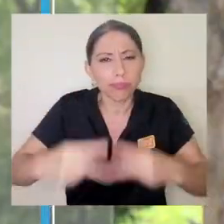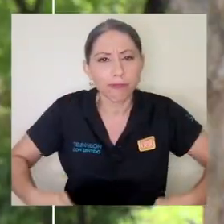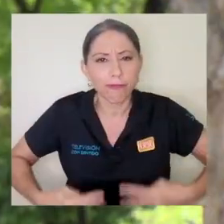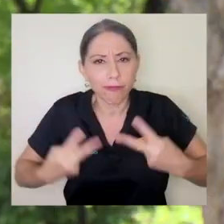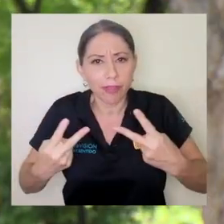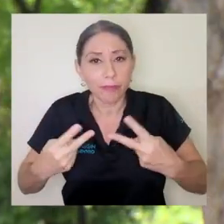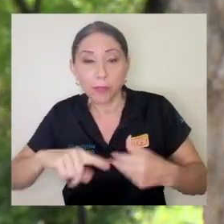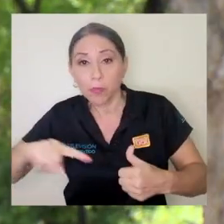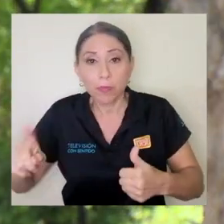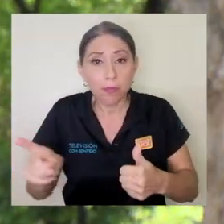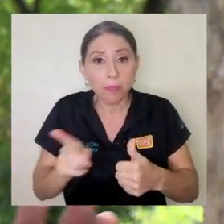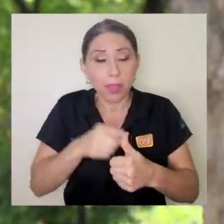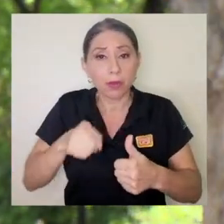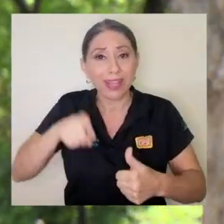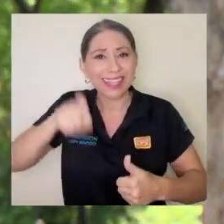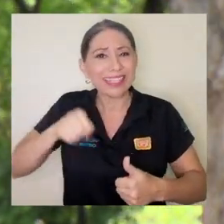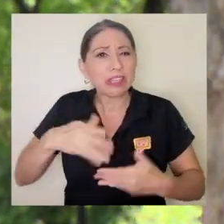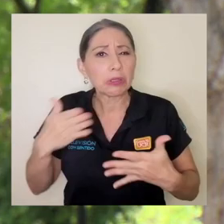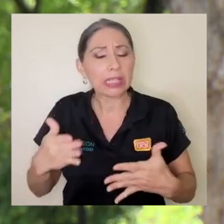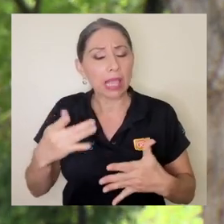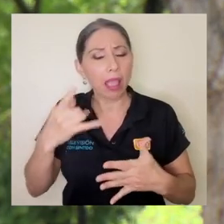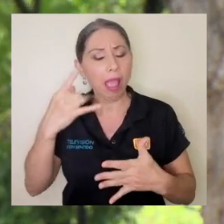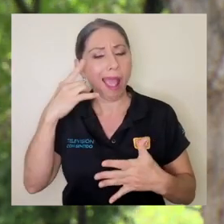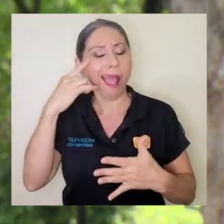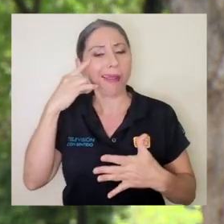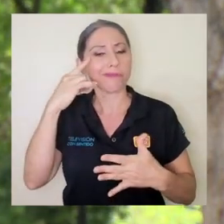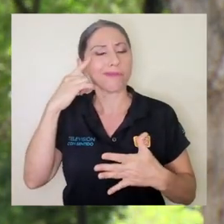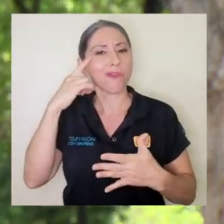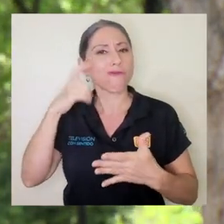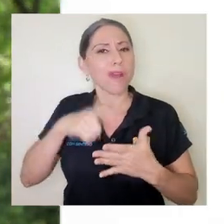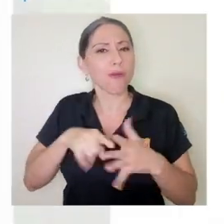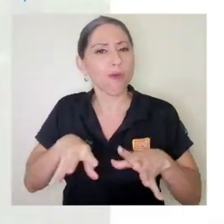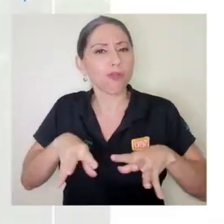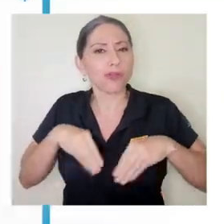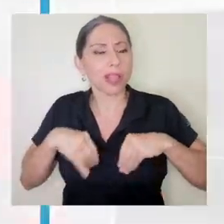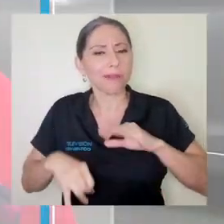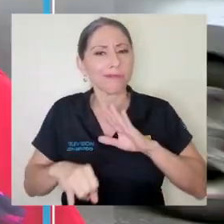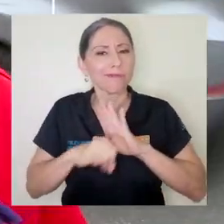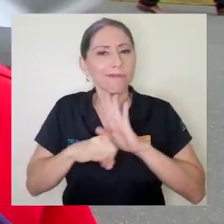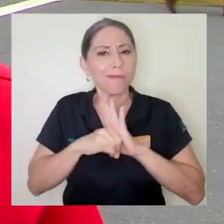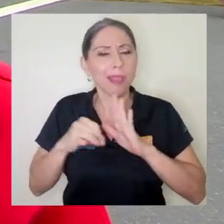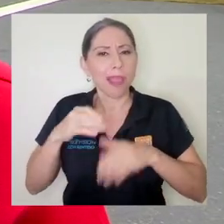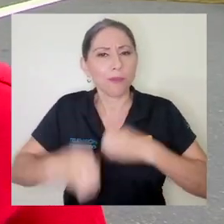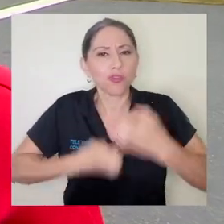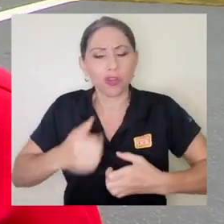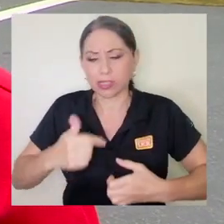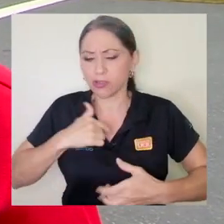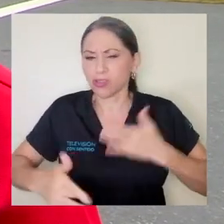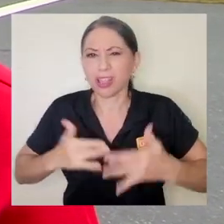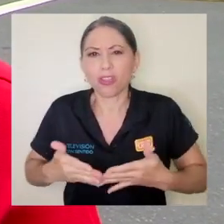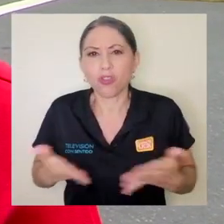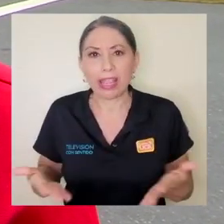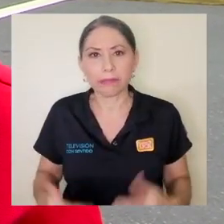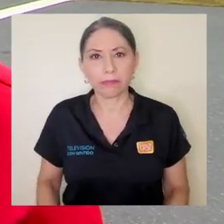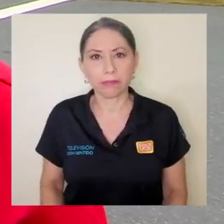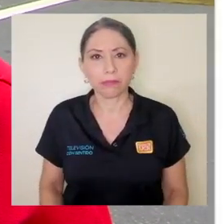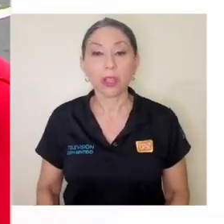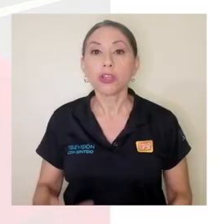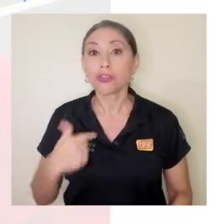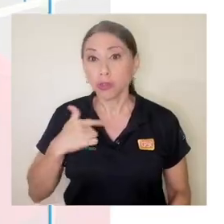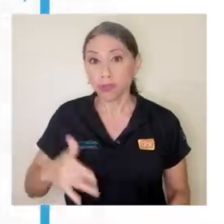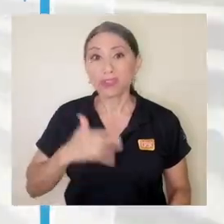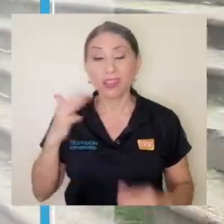vida. Porque lo primero que necesito es reconocer las emociones. ¿Qué es lo que estoy sintiendo? Me he sentido preocupada por la